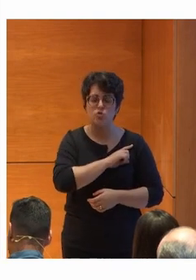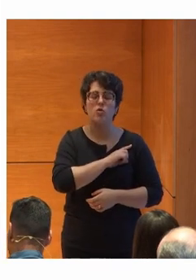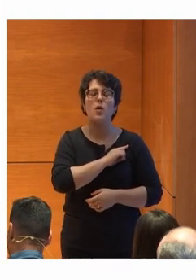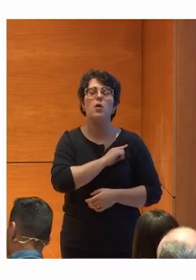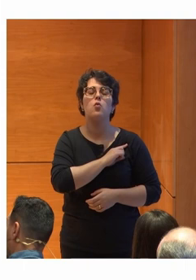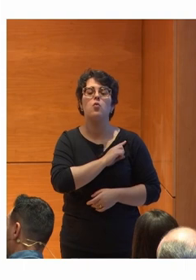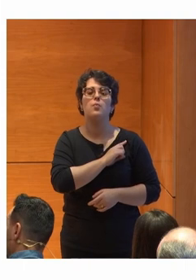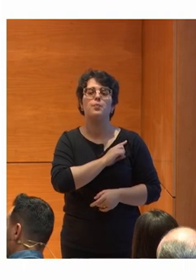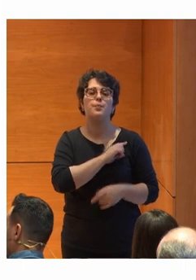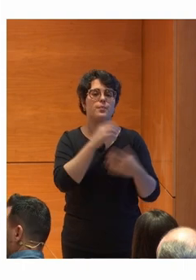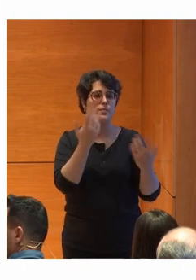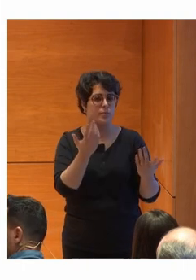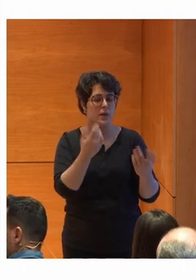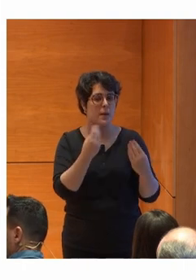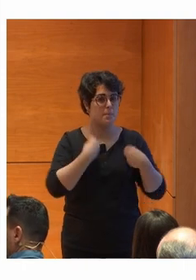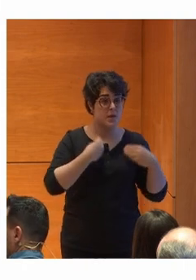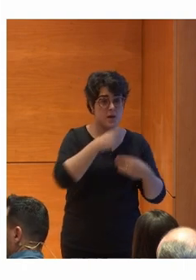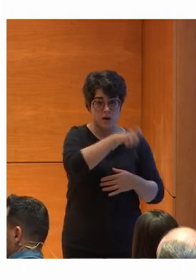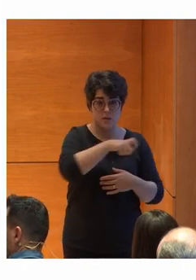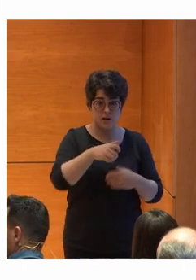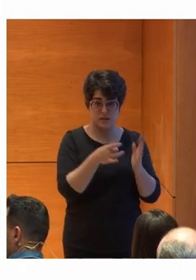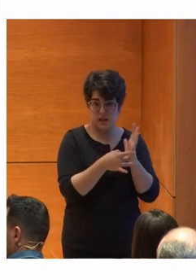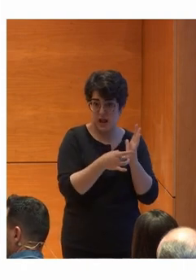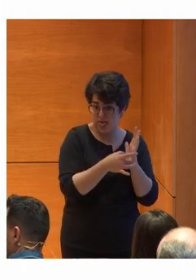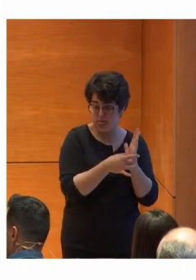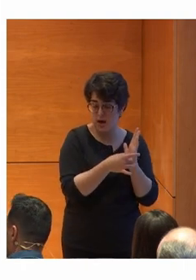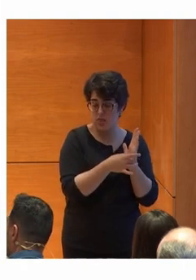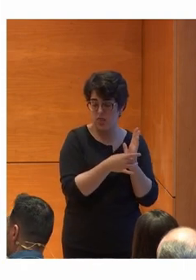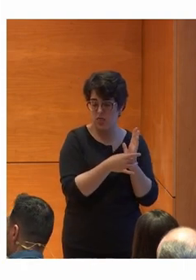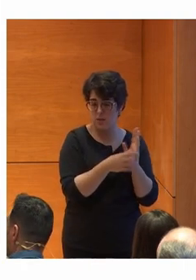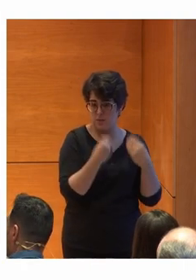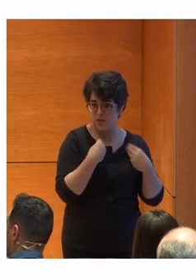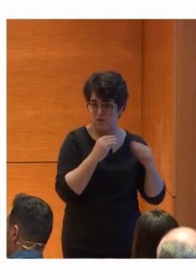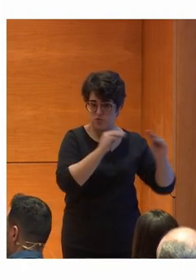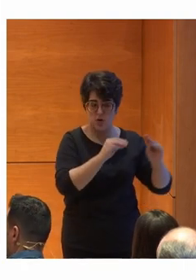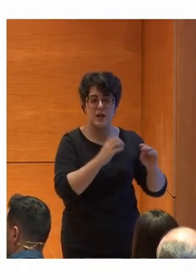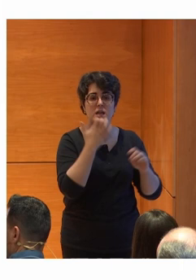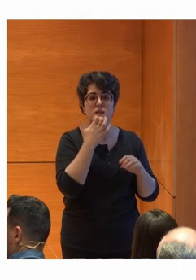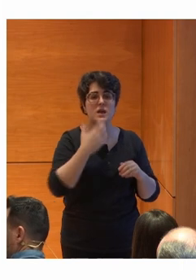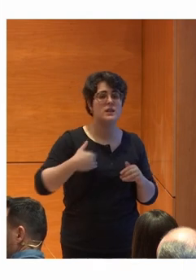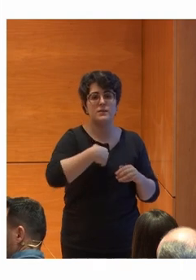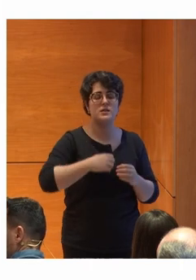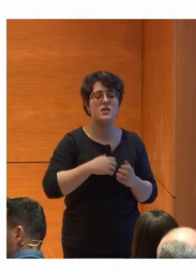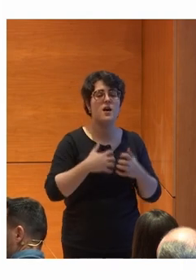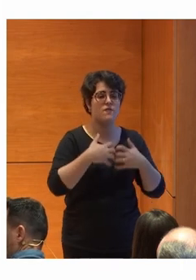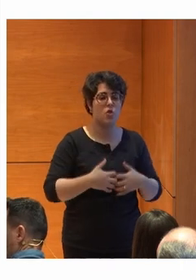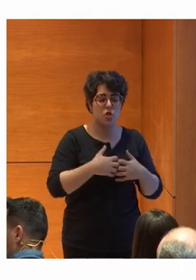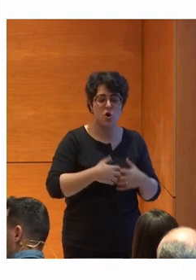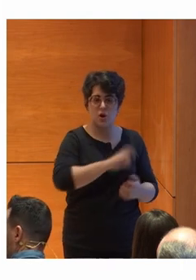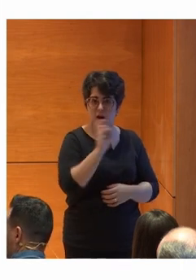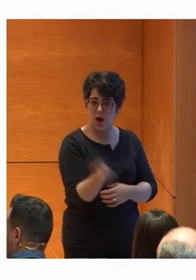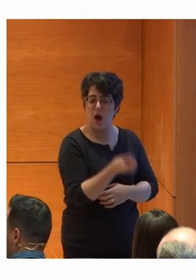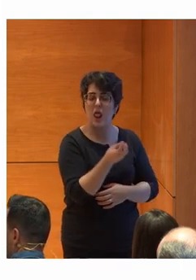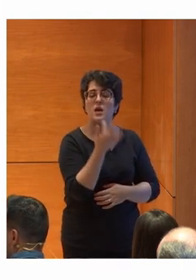facilitamos y cómo mejoramos la calidad de vida de las personas Con diversidad funcional Y un poco la tecnología,